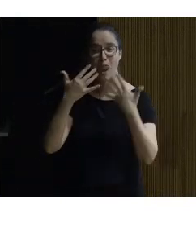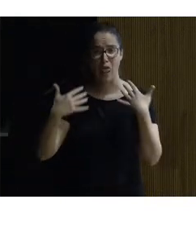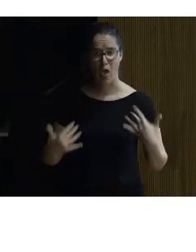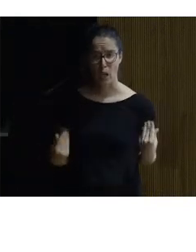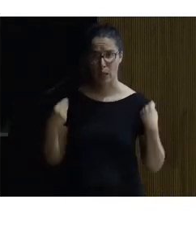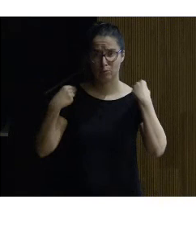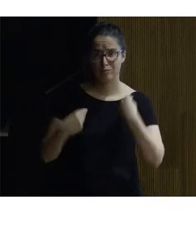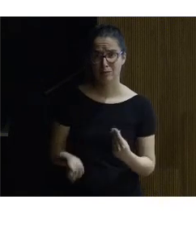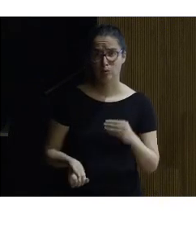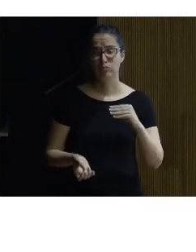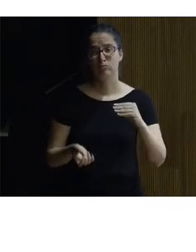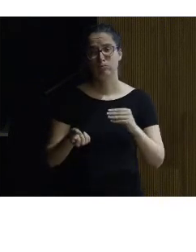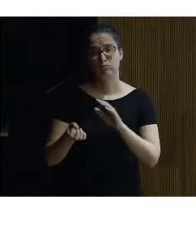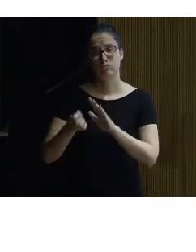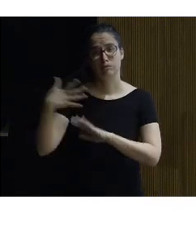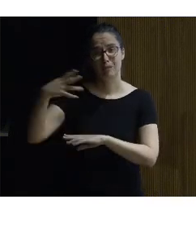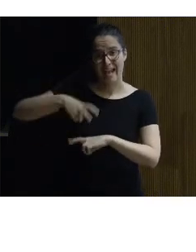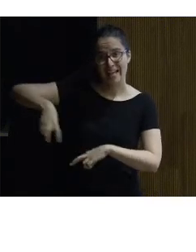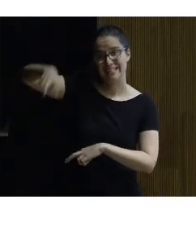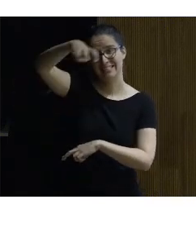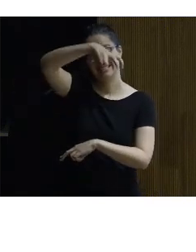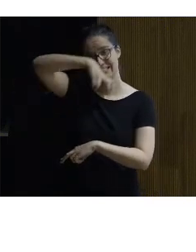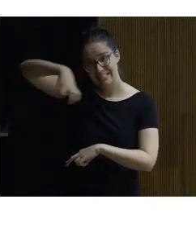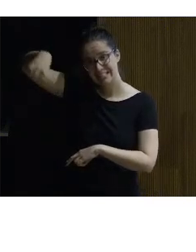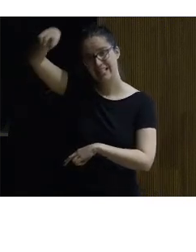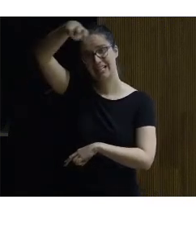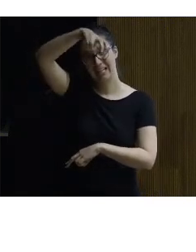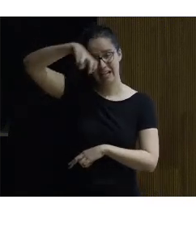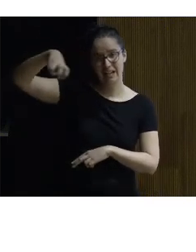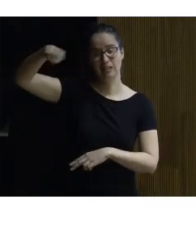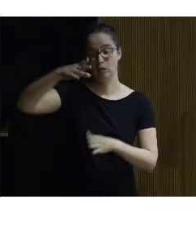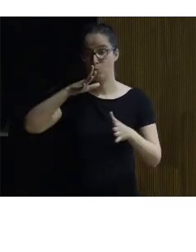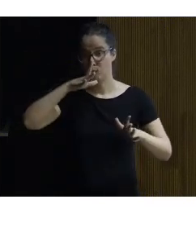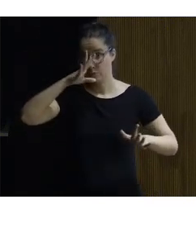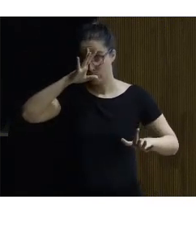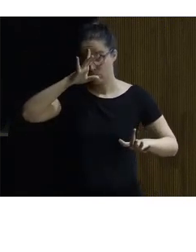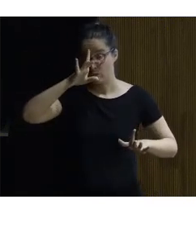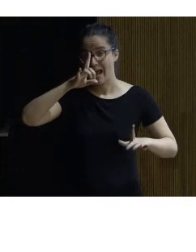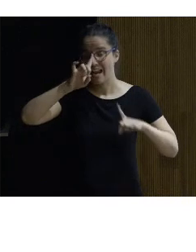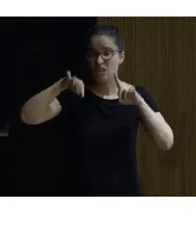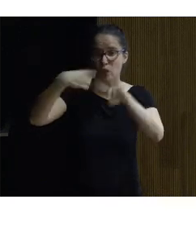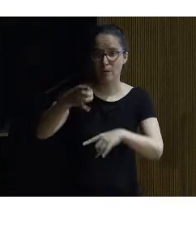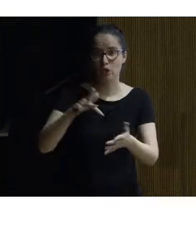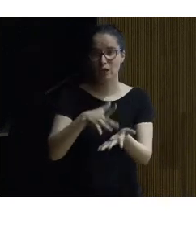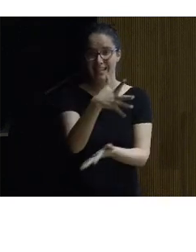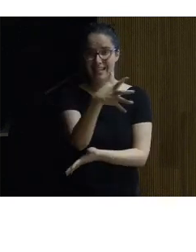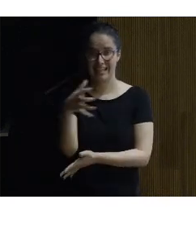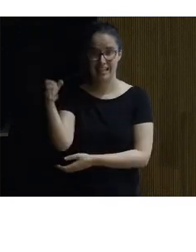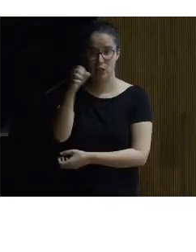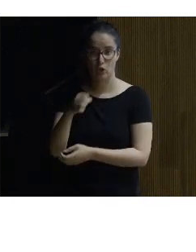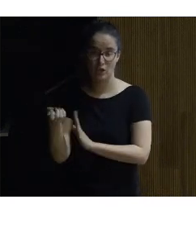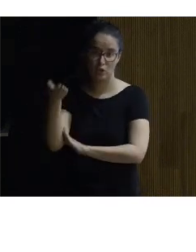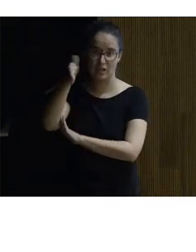pues hizo su famosa escalinata licoidal por cierto el año que viene se cumplen 500 años del